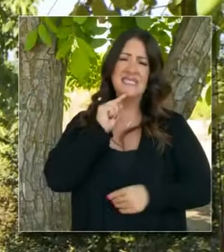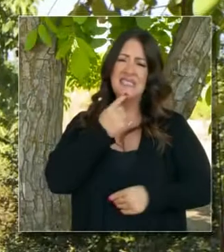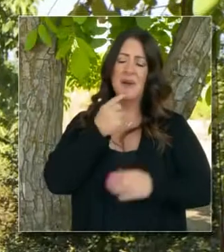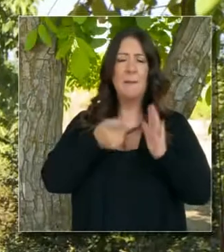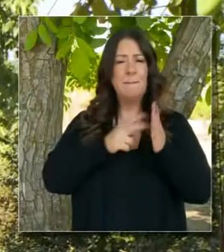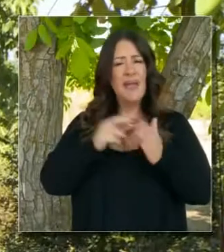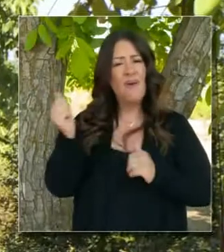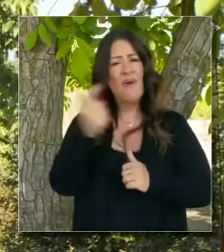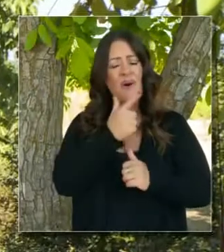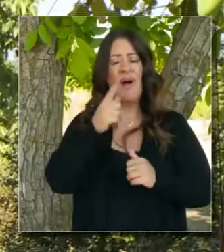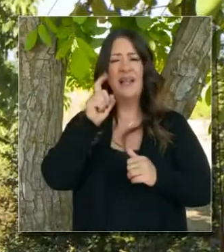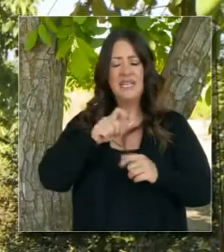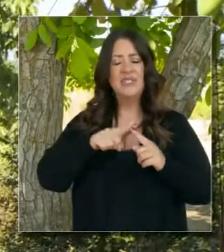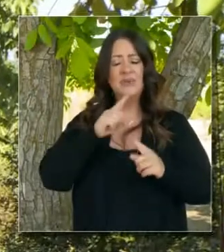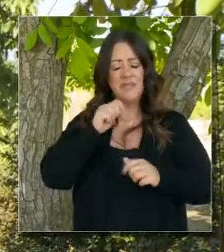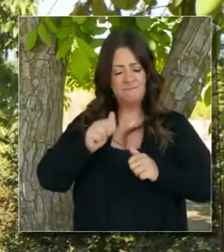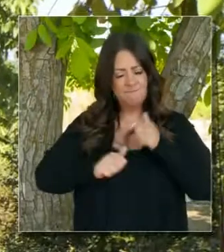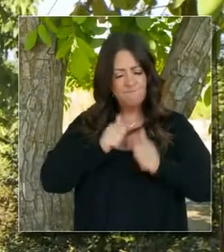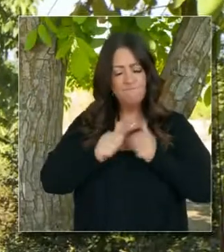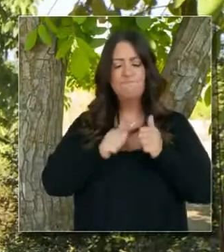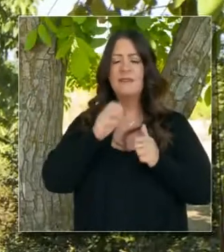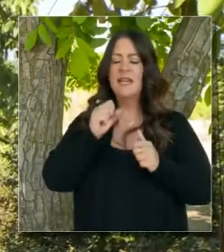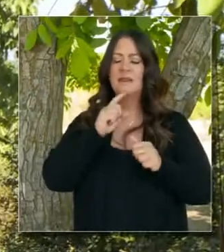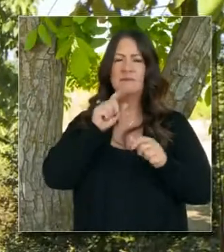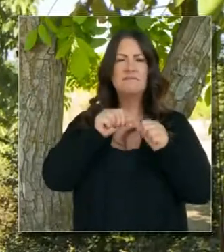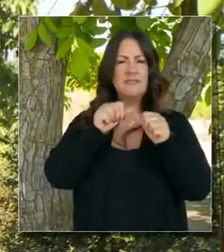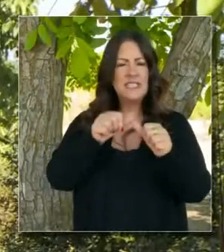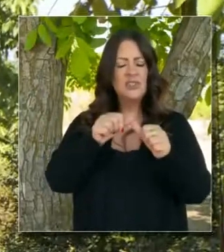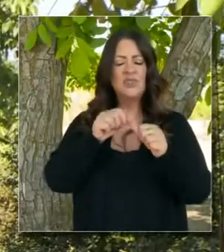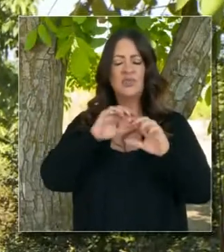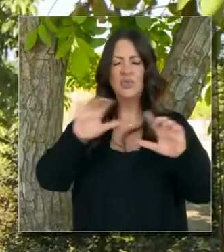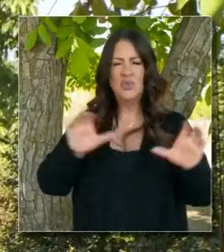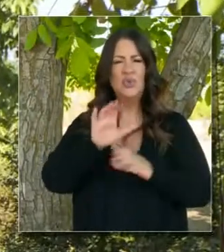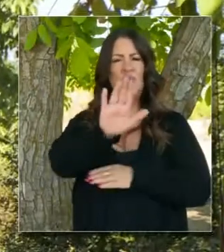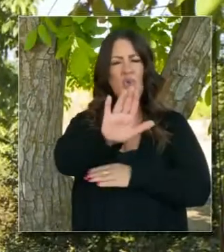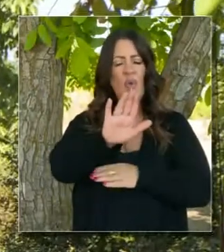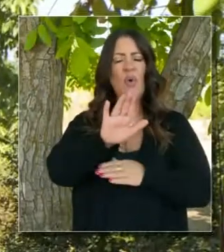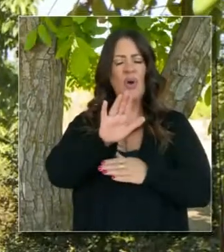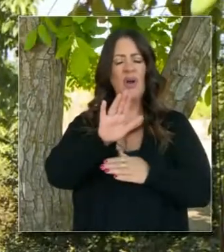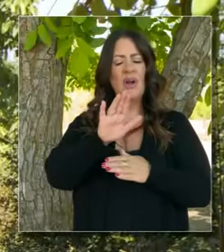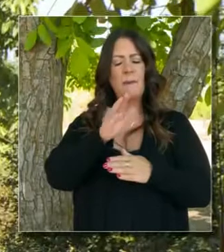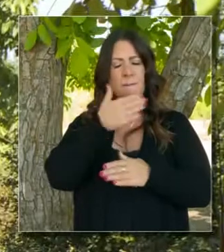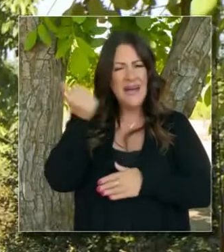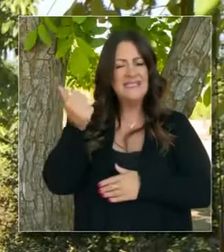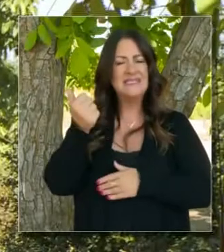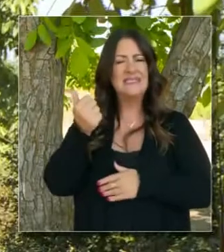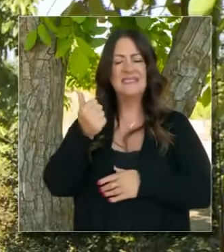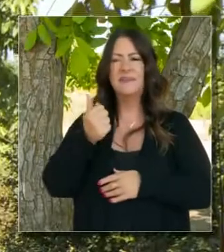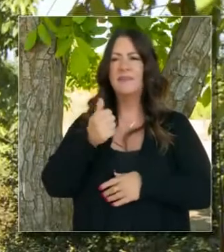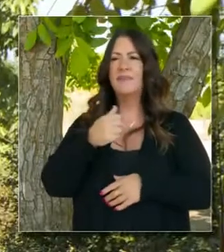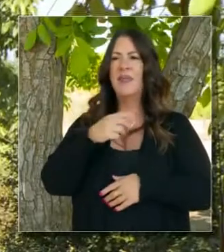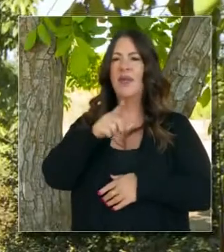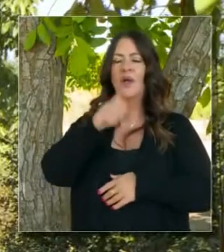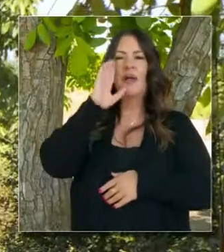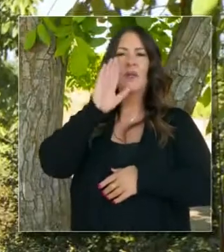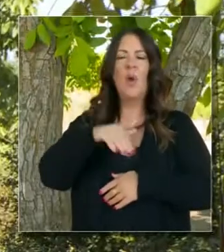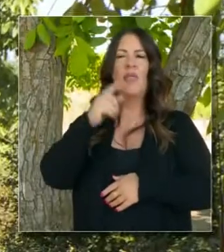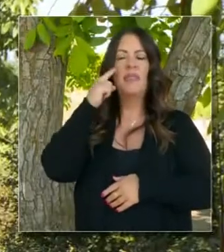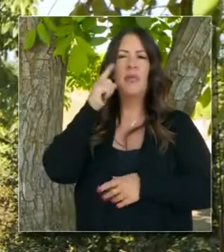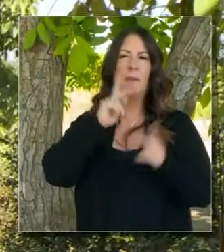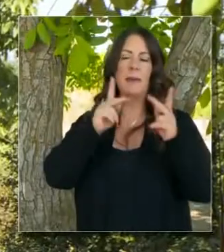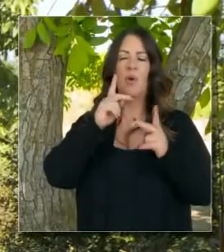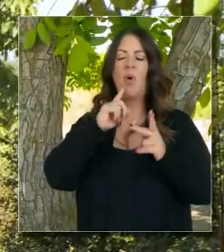tiempo real, que requiere seriedad, propósito y liderazgo, y requiere que la gente sea parte de esa forma de